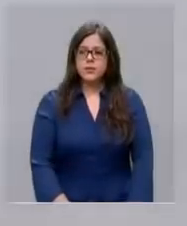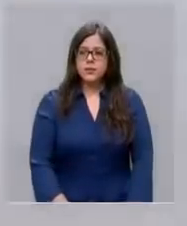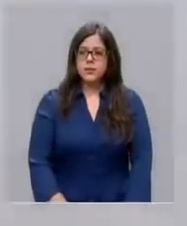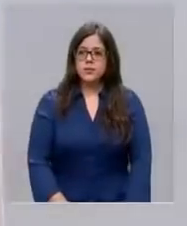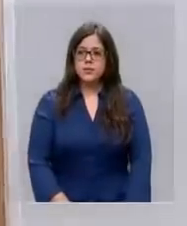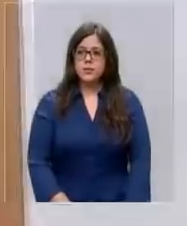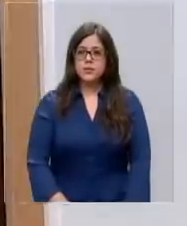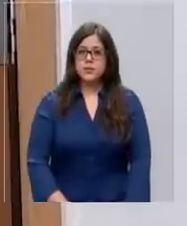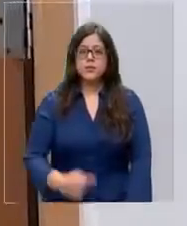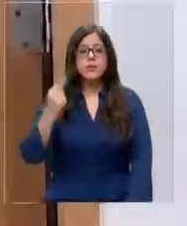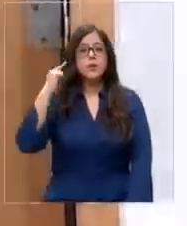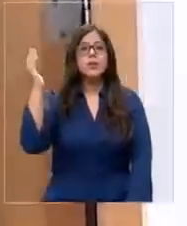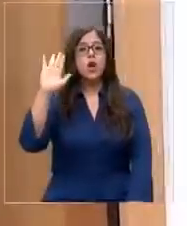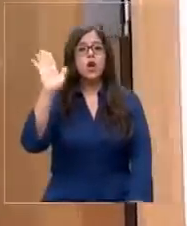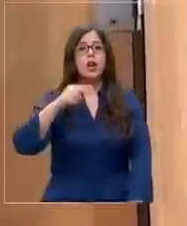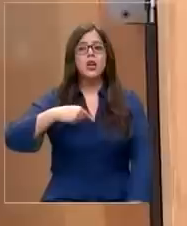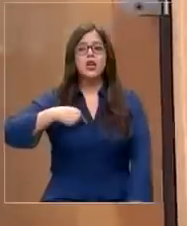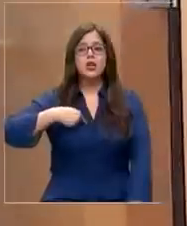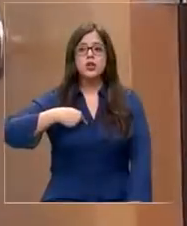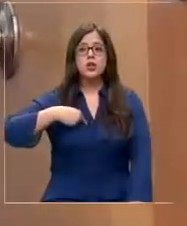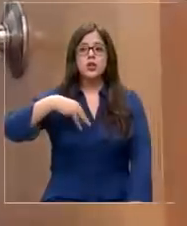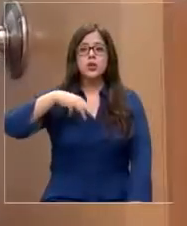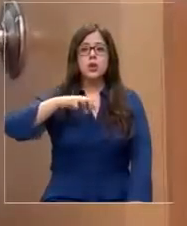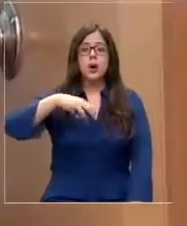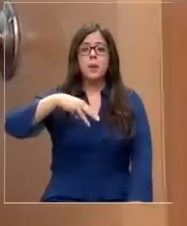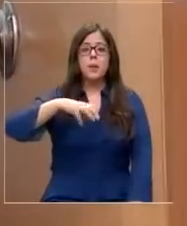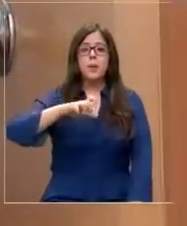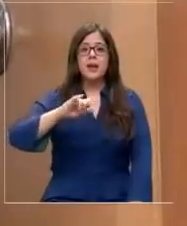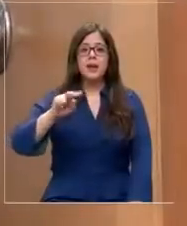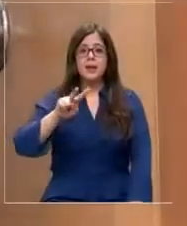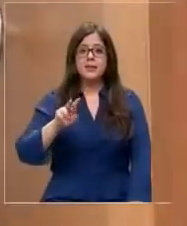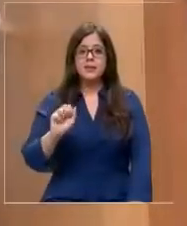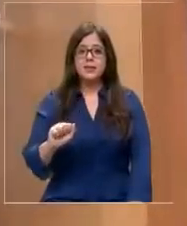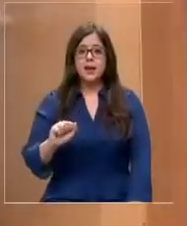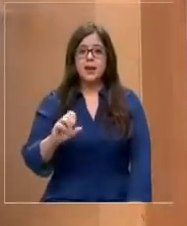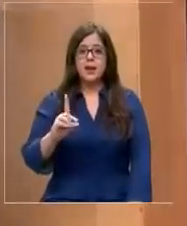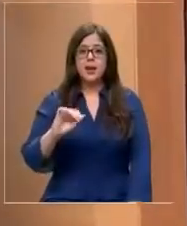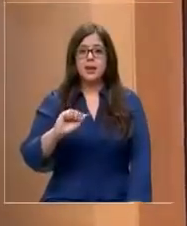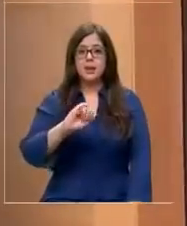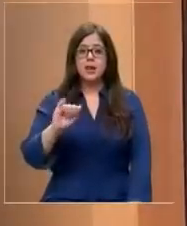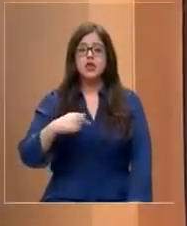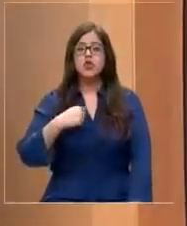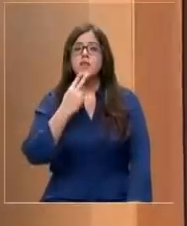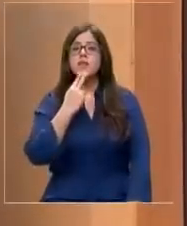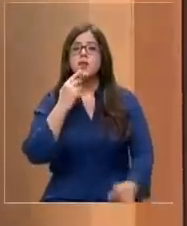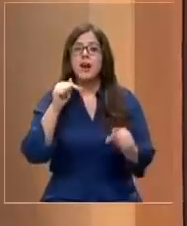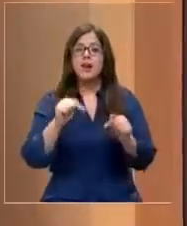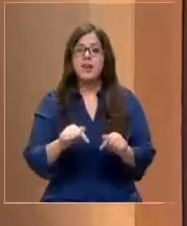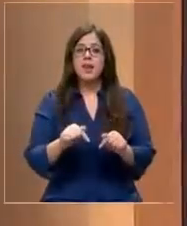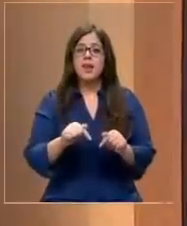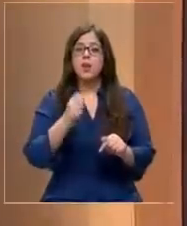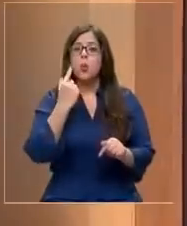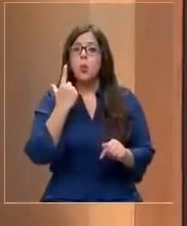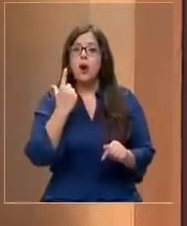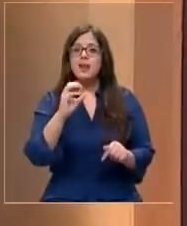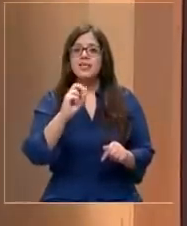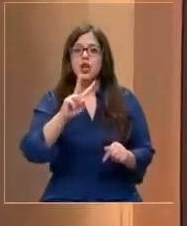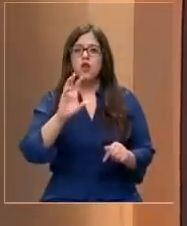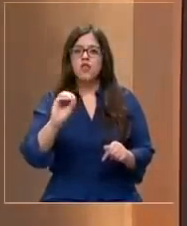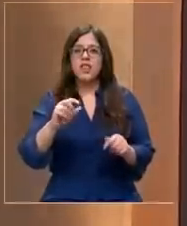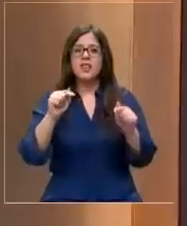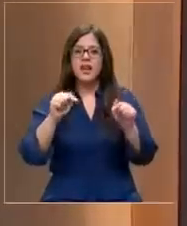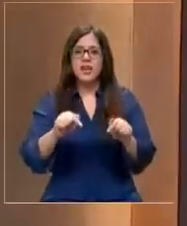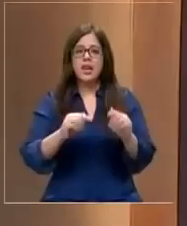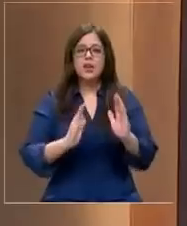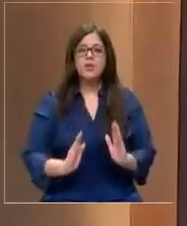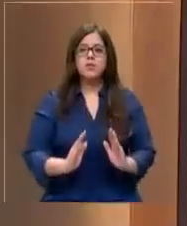Hola, soy Melisa Díaz. Como verán, vivo aquí en el condominio de cuadro verde, 020, y en estas